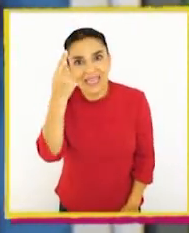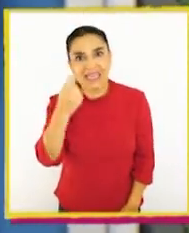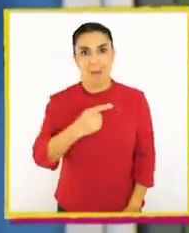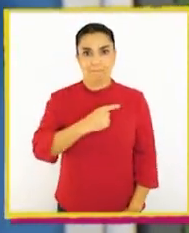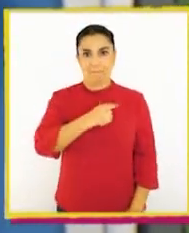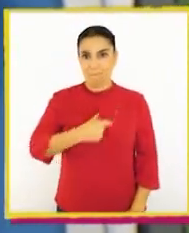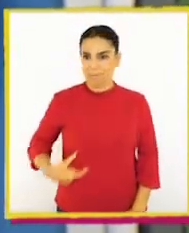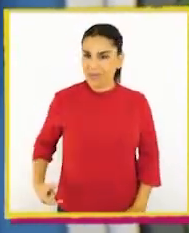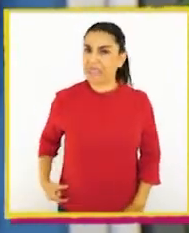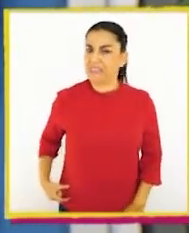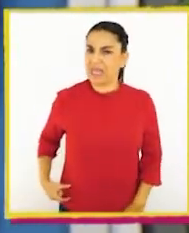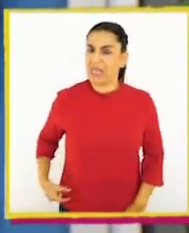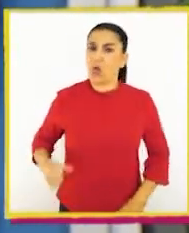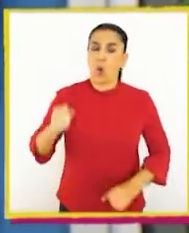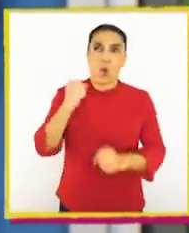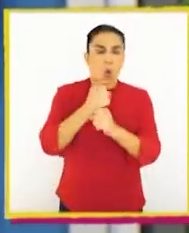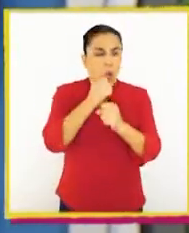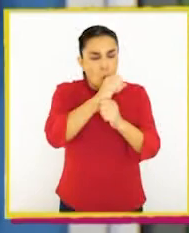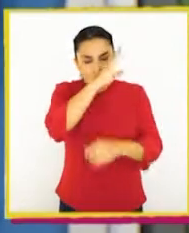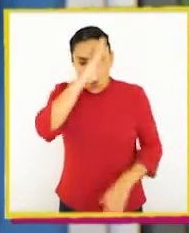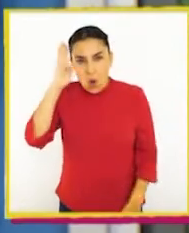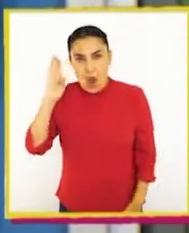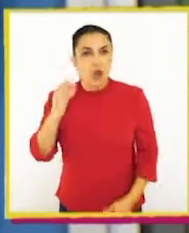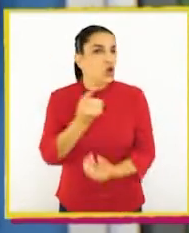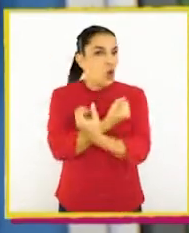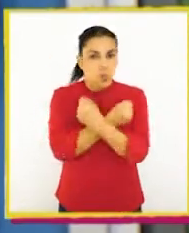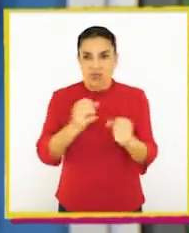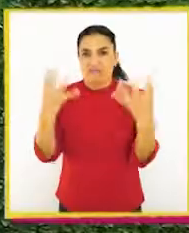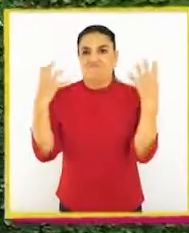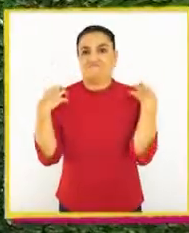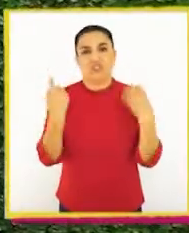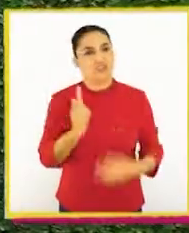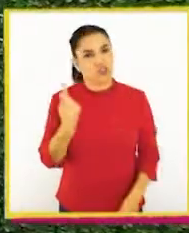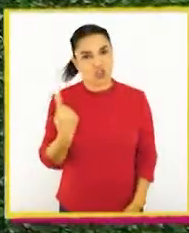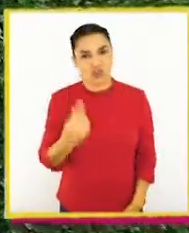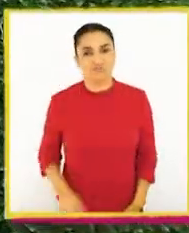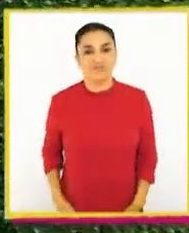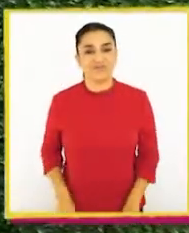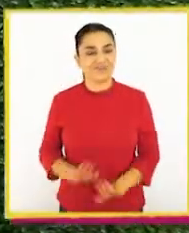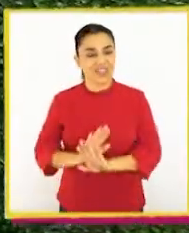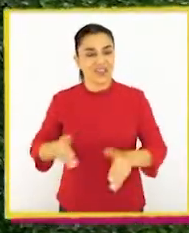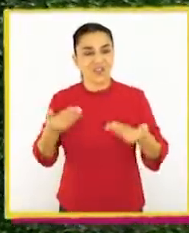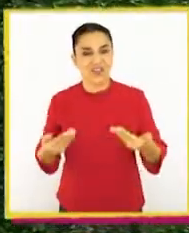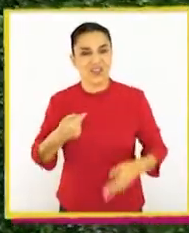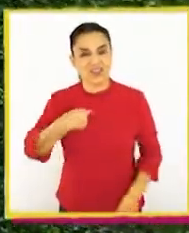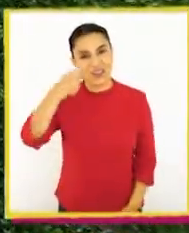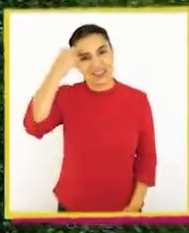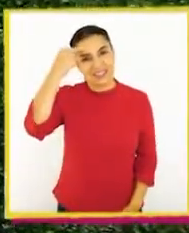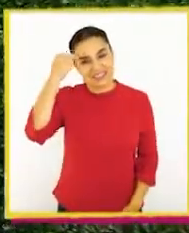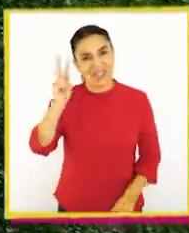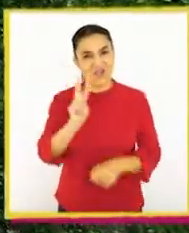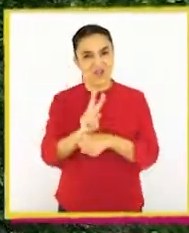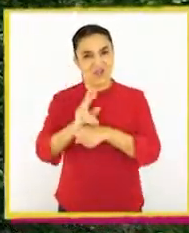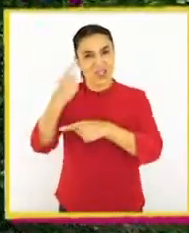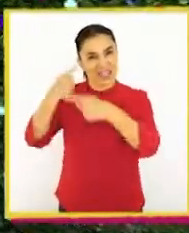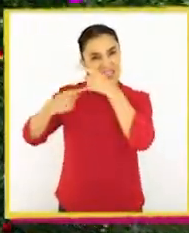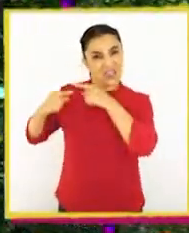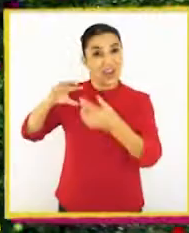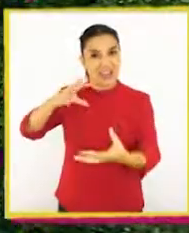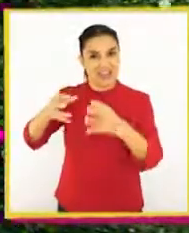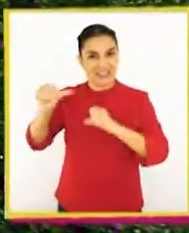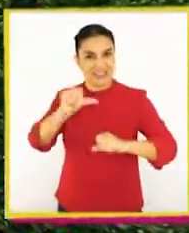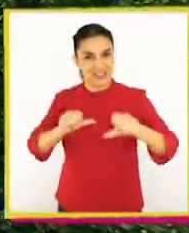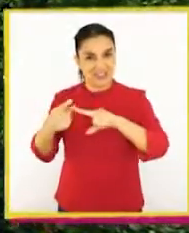presidente es mucho trabajo y que no se puede hacer solo. Es todo por hoy. Soy César, su profe Historia,